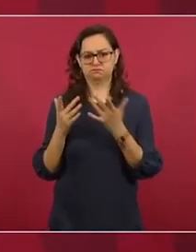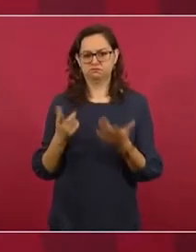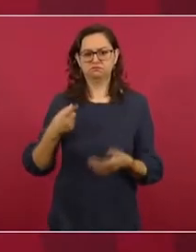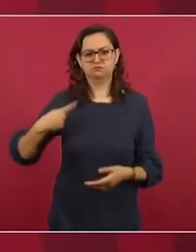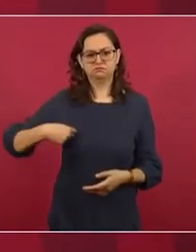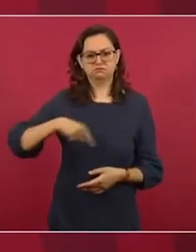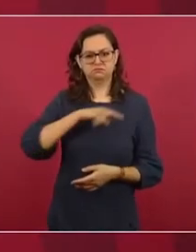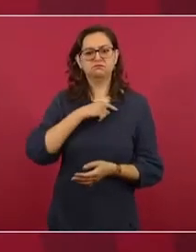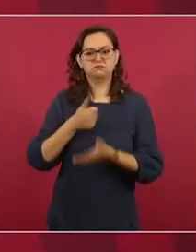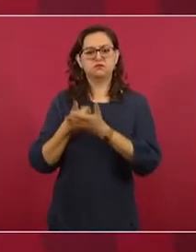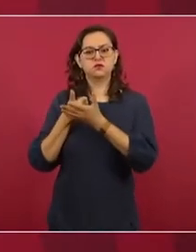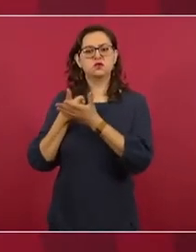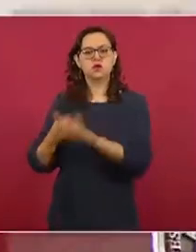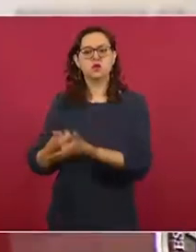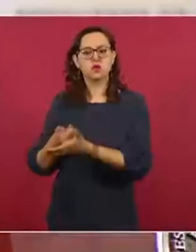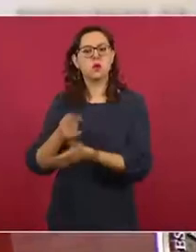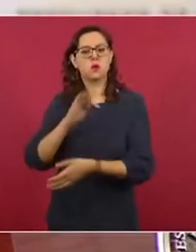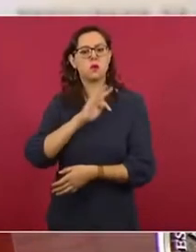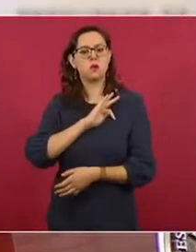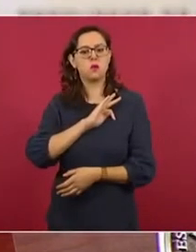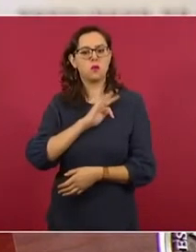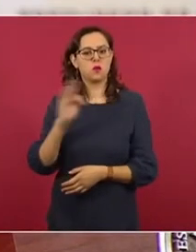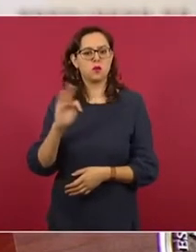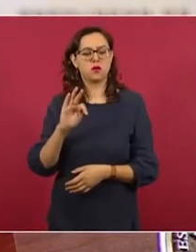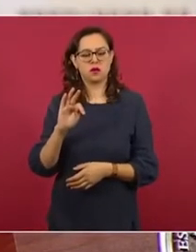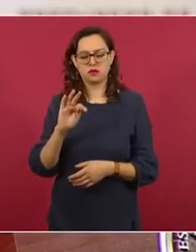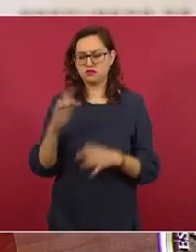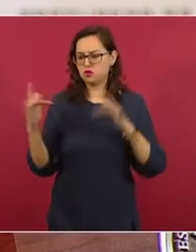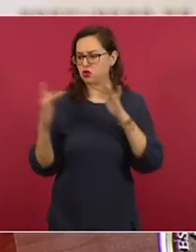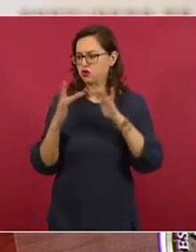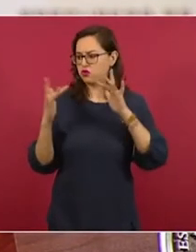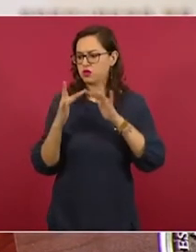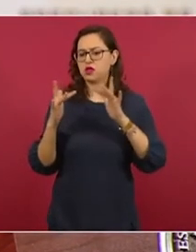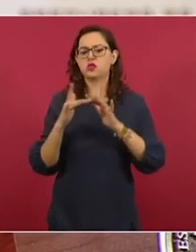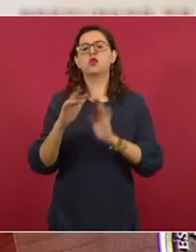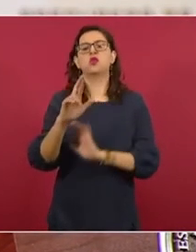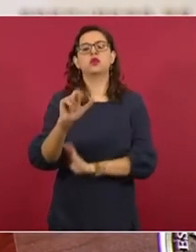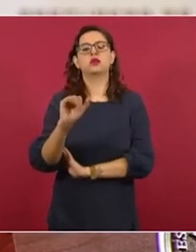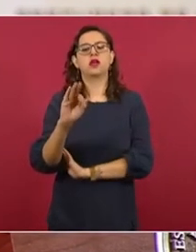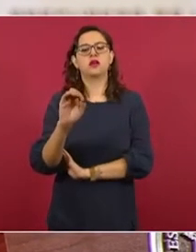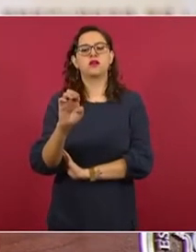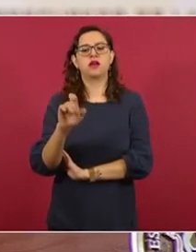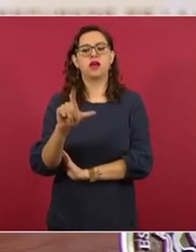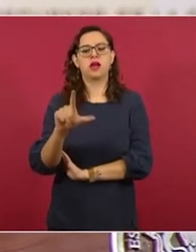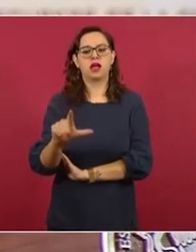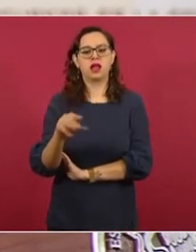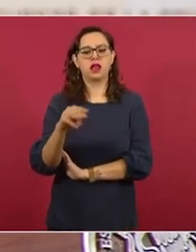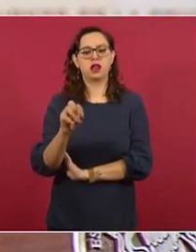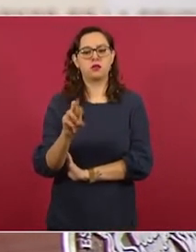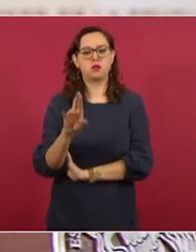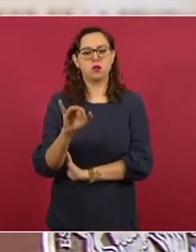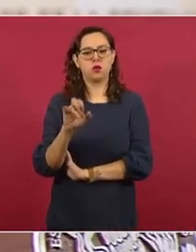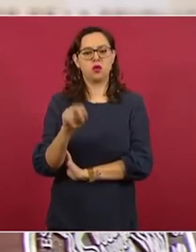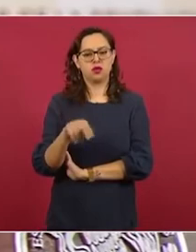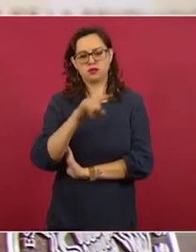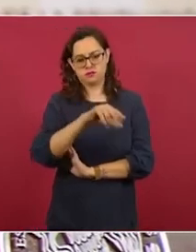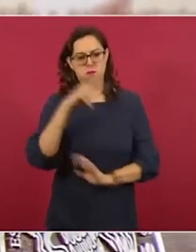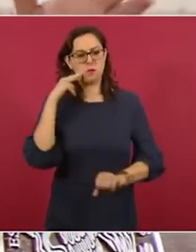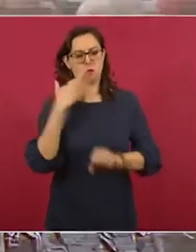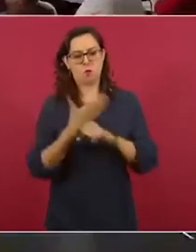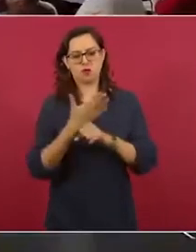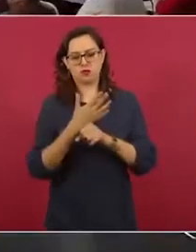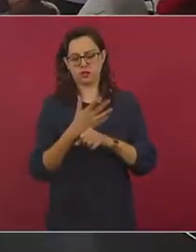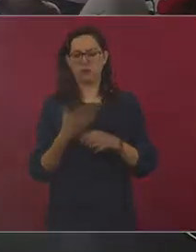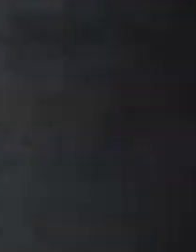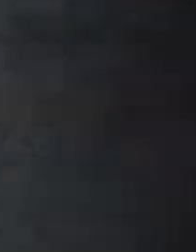con Rafael Marín Mollinedo, que platiquen con él. Eso